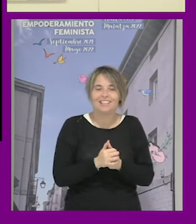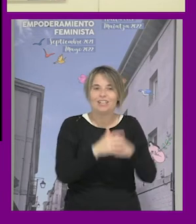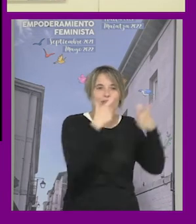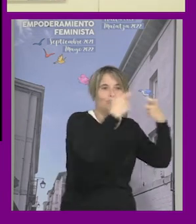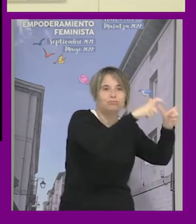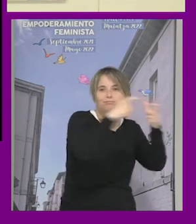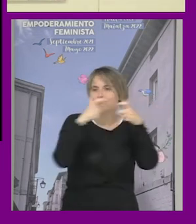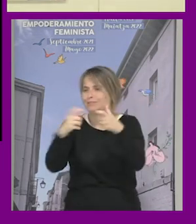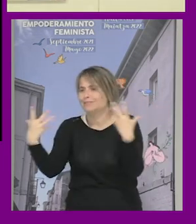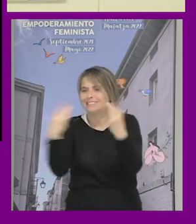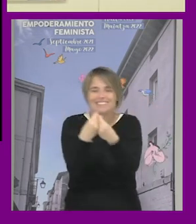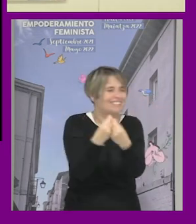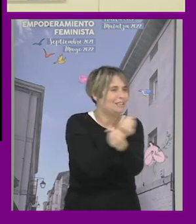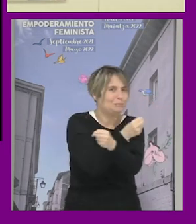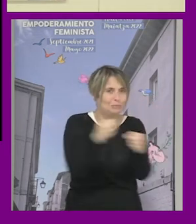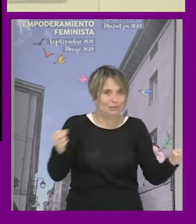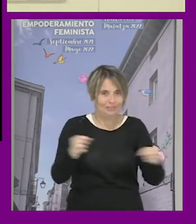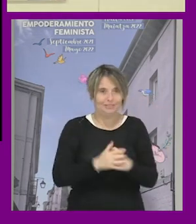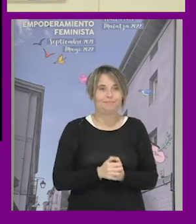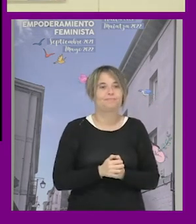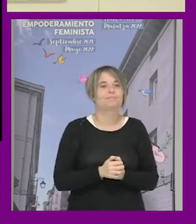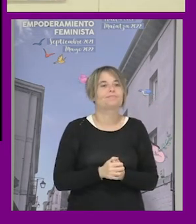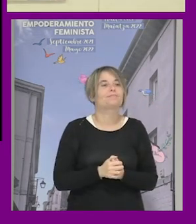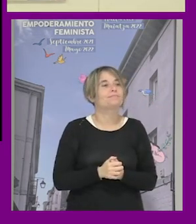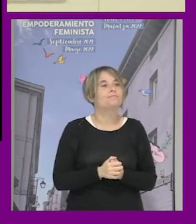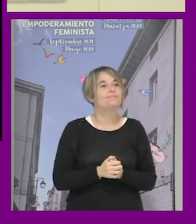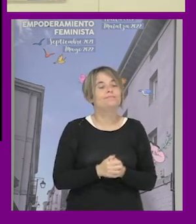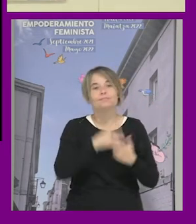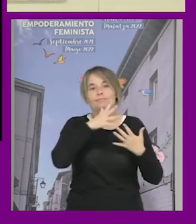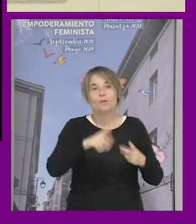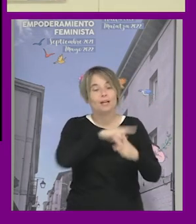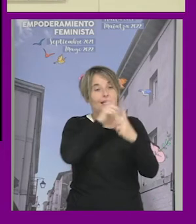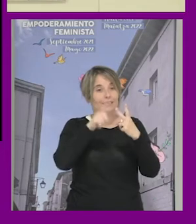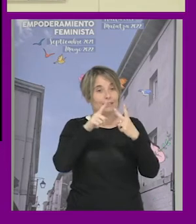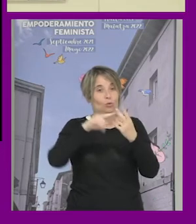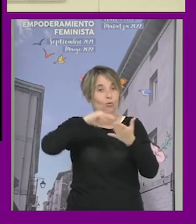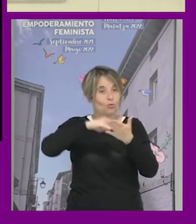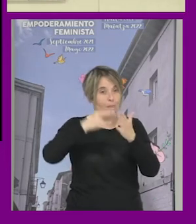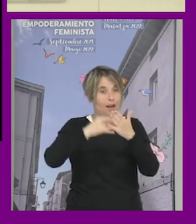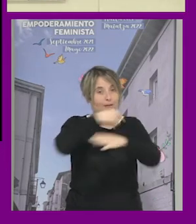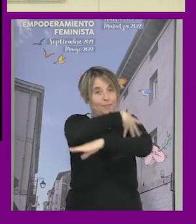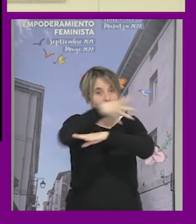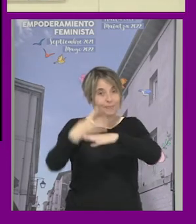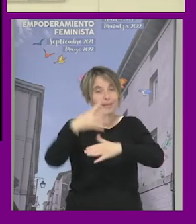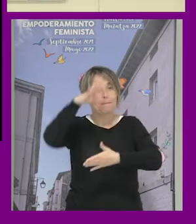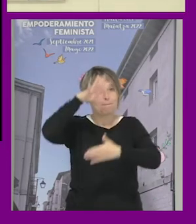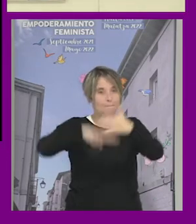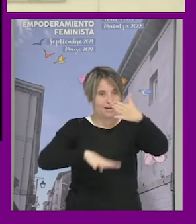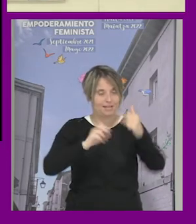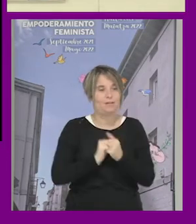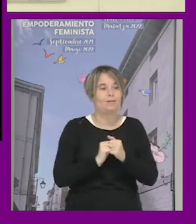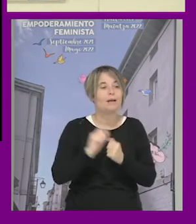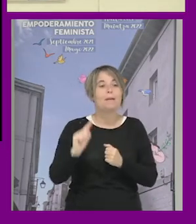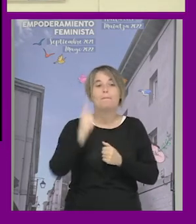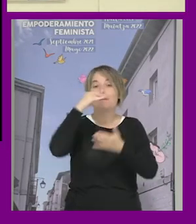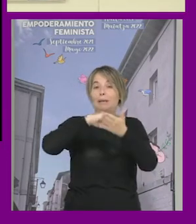planteamientos lo que nos encontramos en el segundo plan LGTB de Barcelona fue que el primer plan ya os